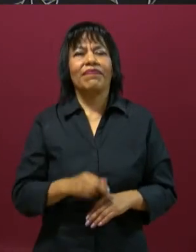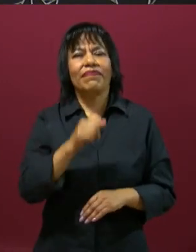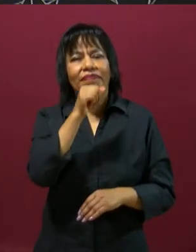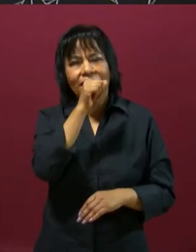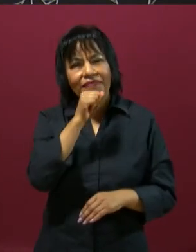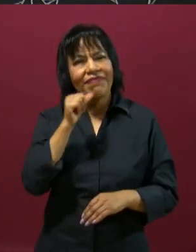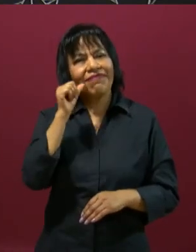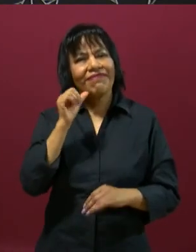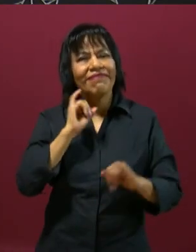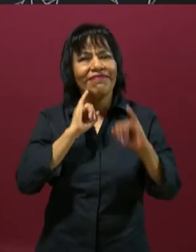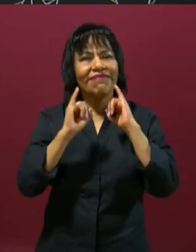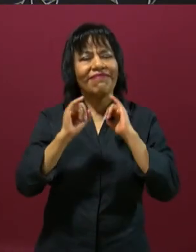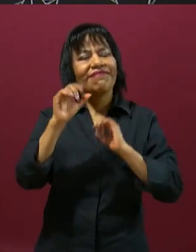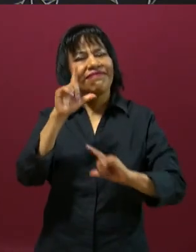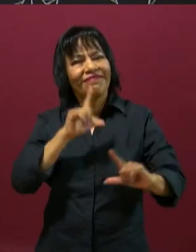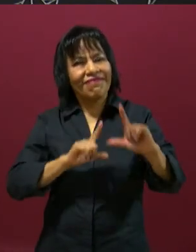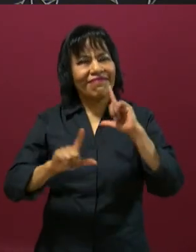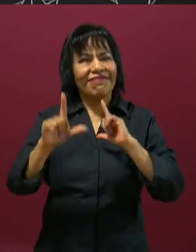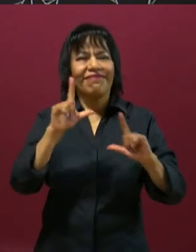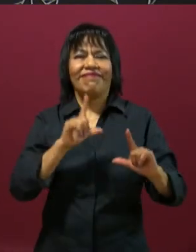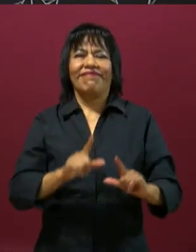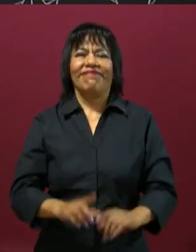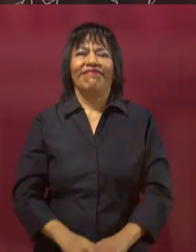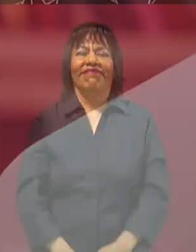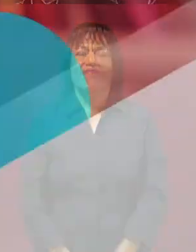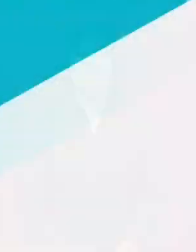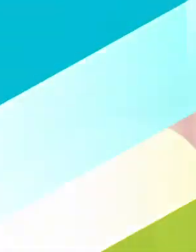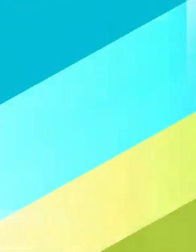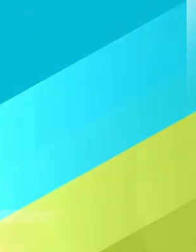de lengua de señas mexicana.